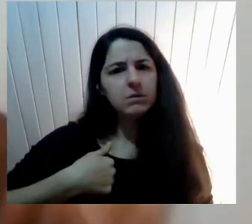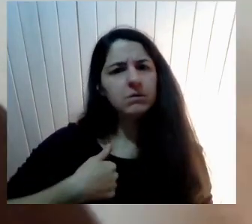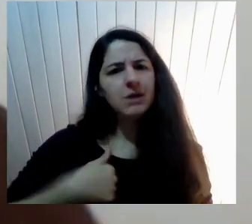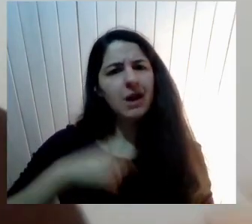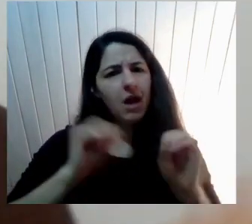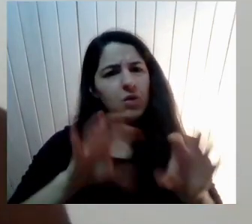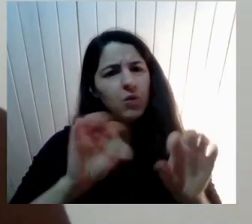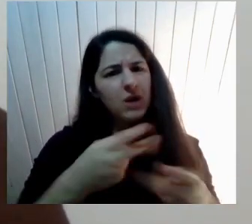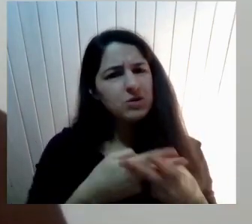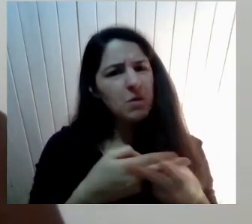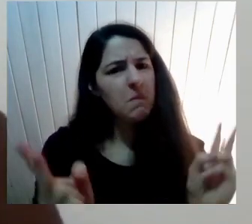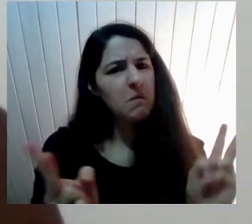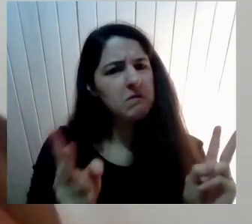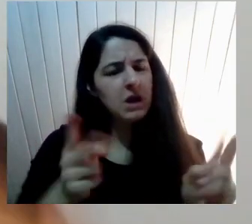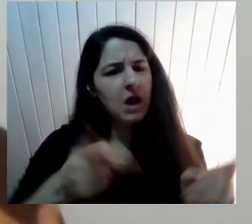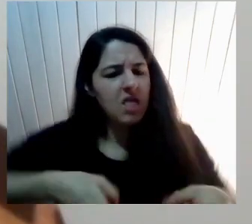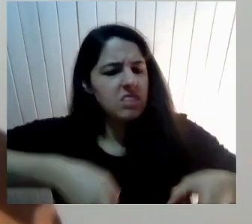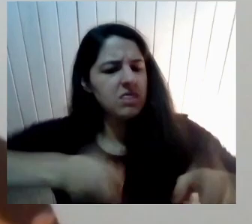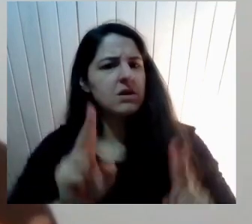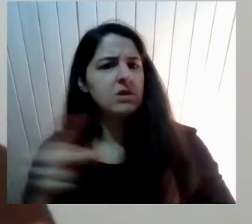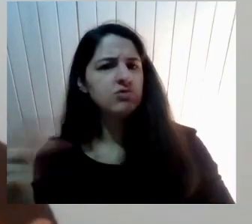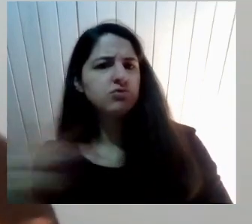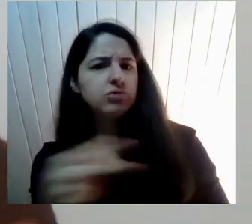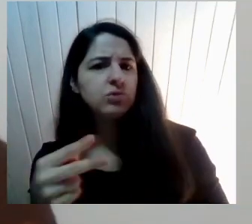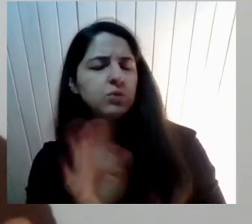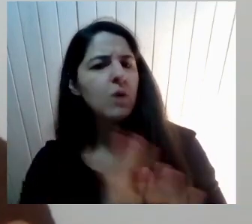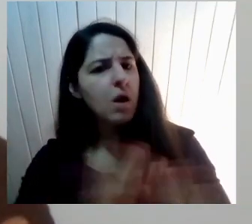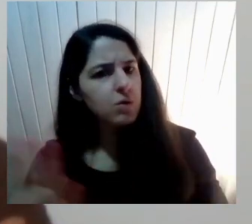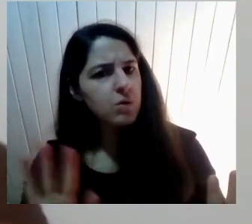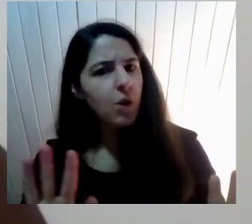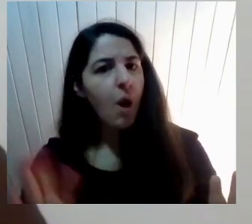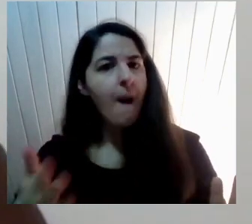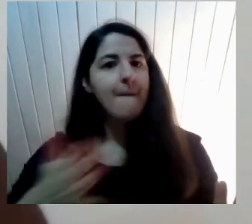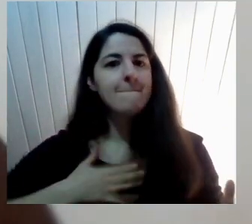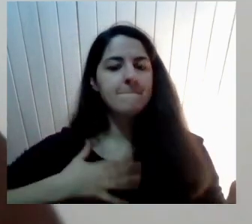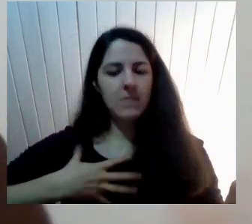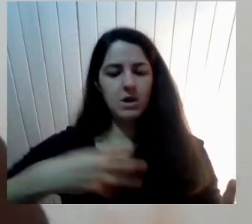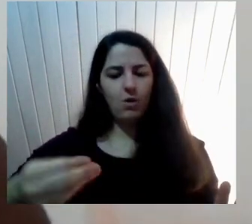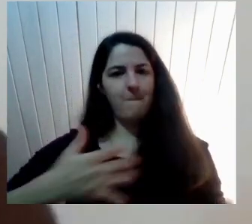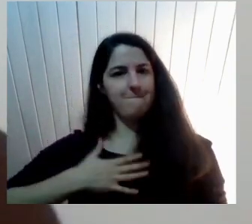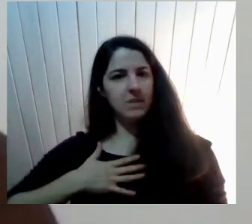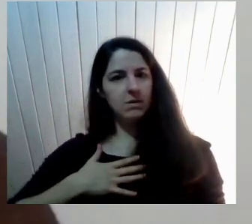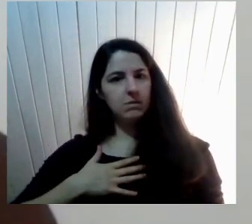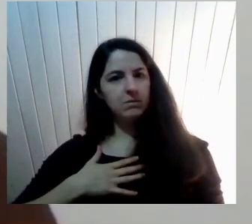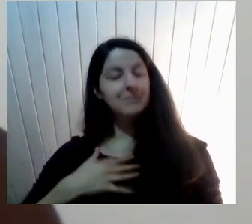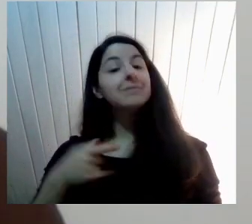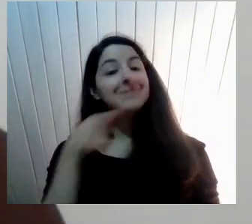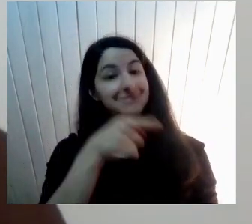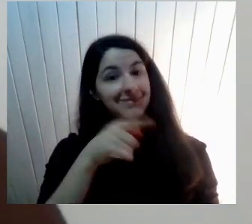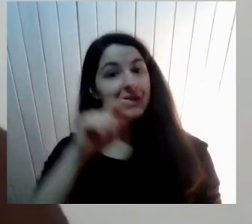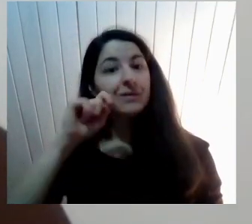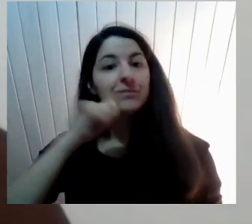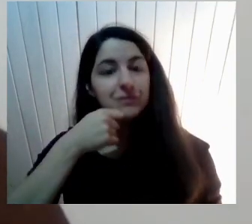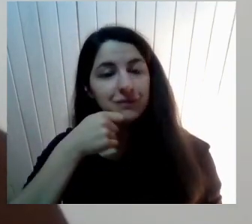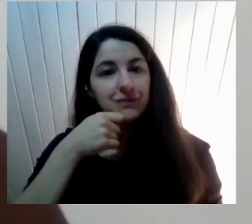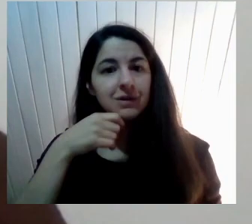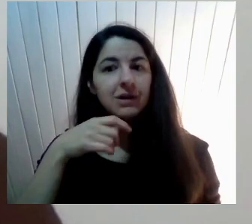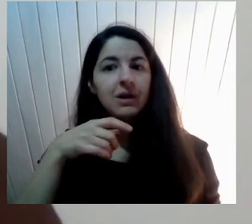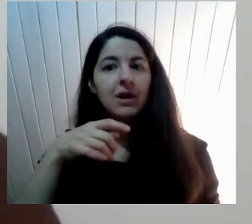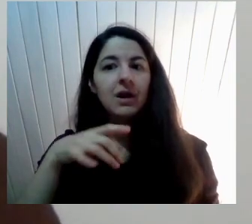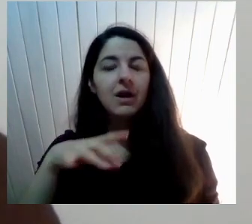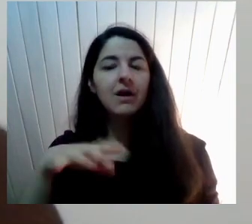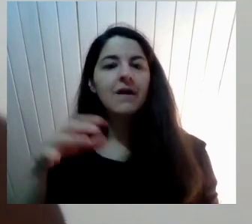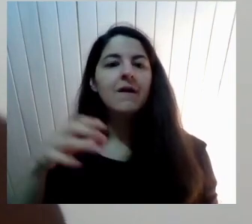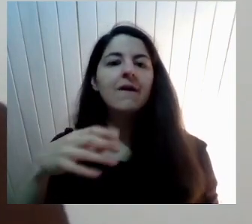No tiene derecho A enseñarle sexualidad Porque mis hijos Son míos Me pertenecen Y ahí se pierde Incluso la conceptualización De lo que podemos entender Por